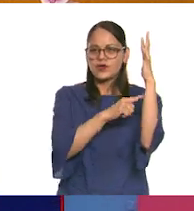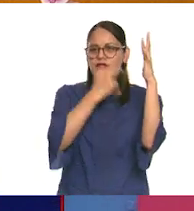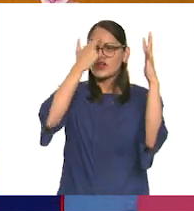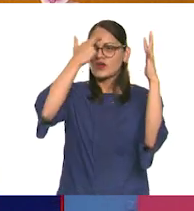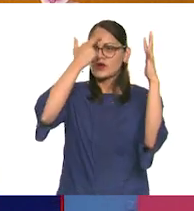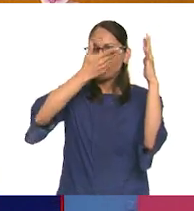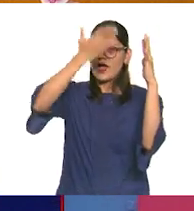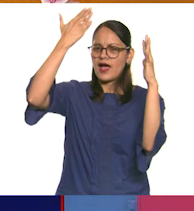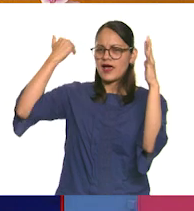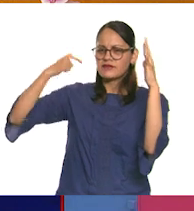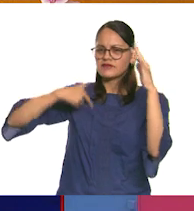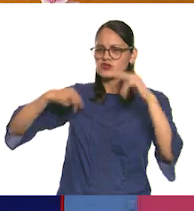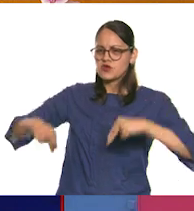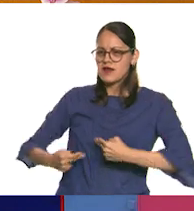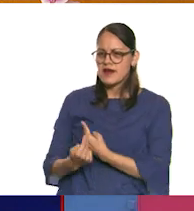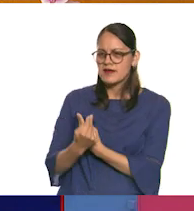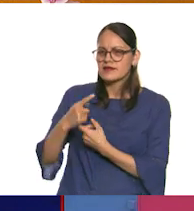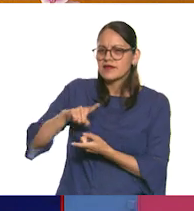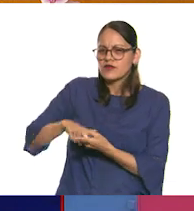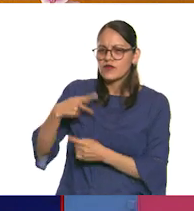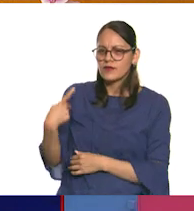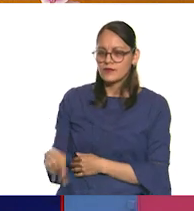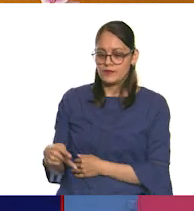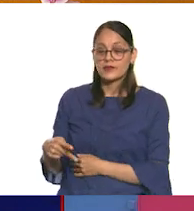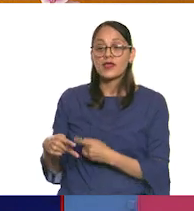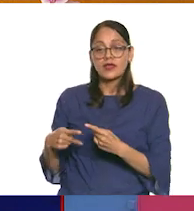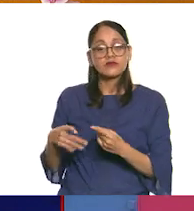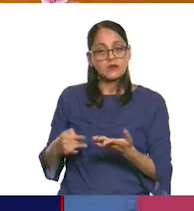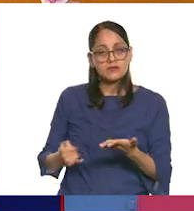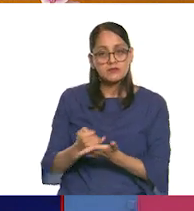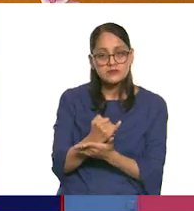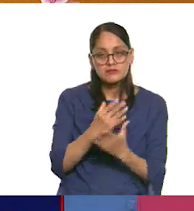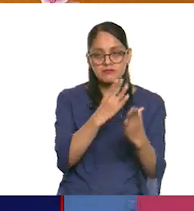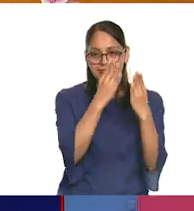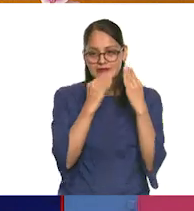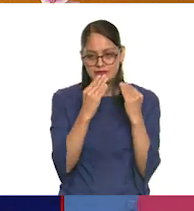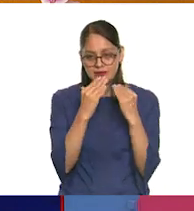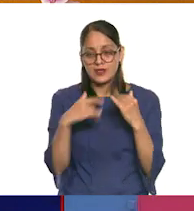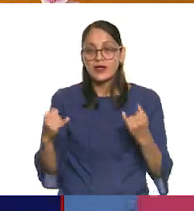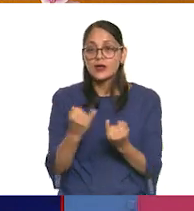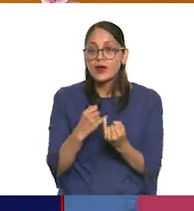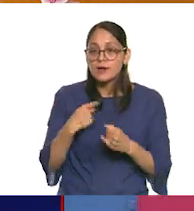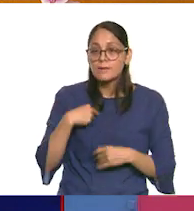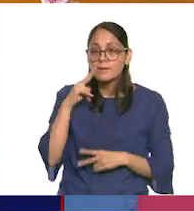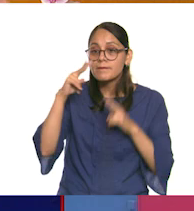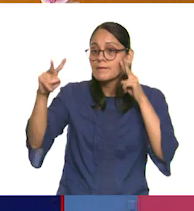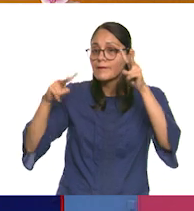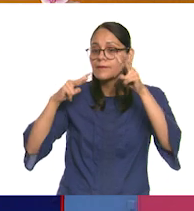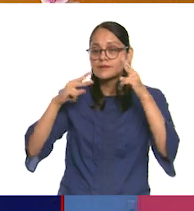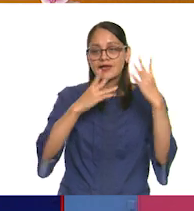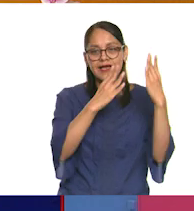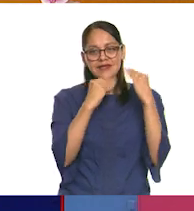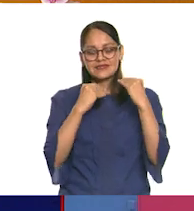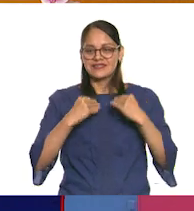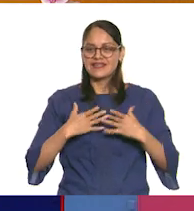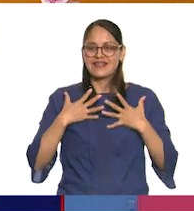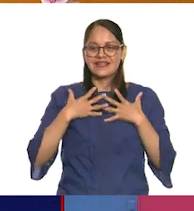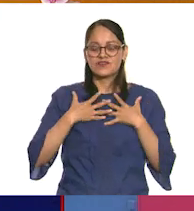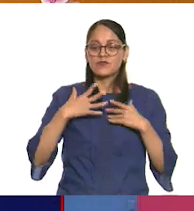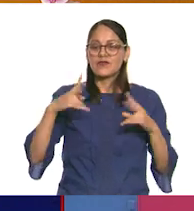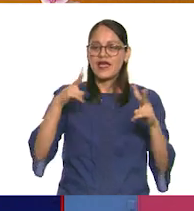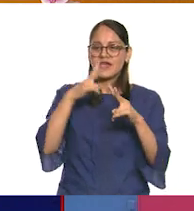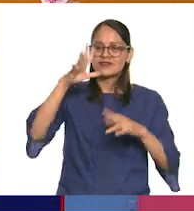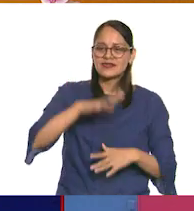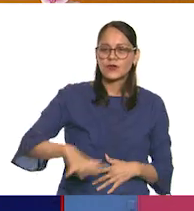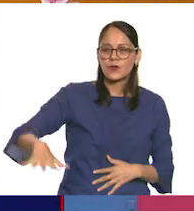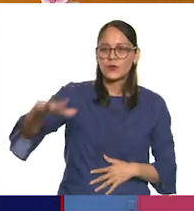raíces, nos enseña a tomar decisiones, nos permite saber cómo disfrutar de la vista, saber cómo disfrutar del aire libre,